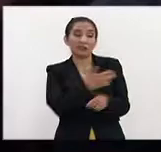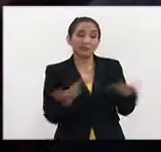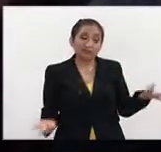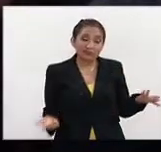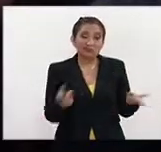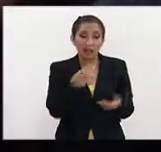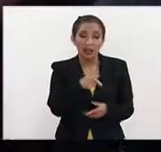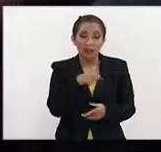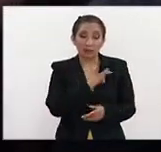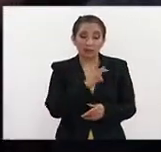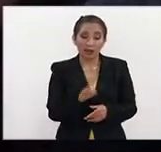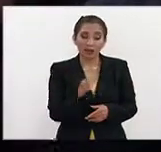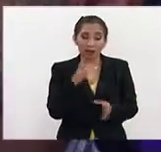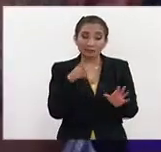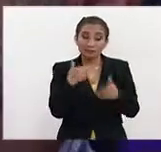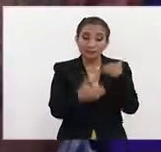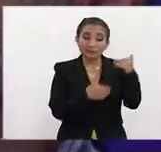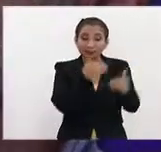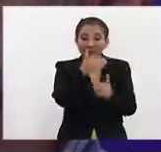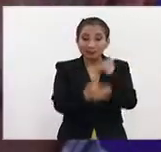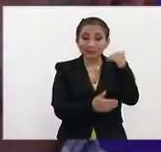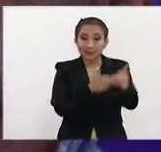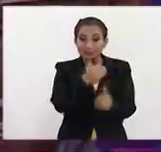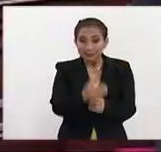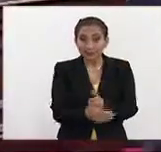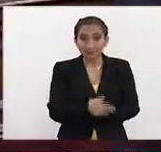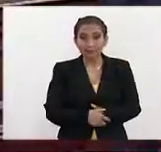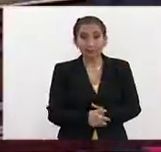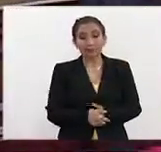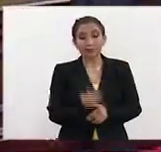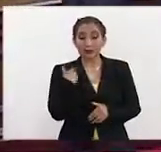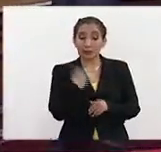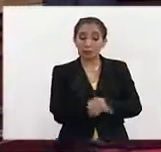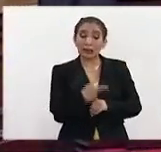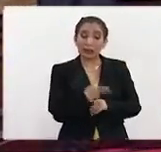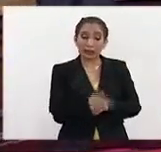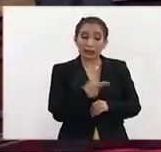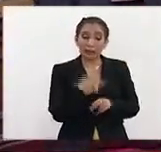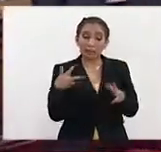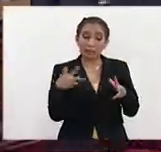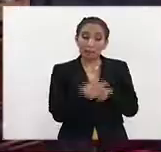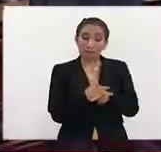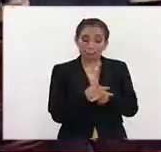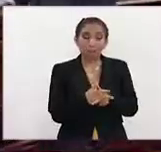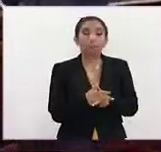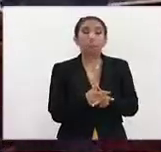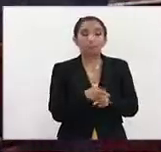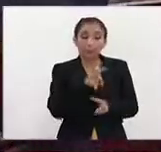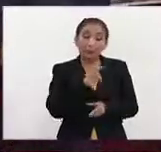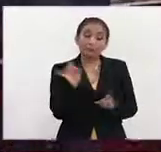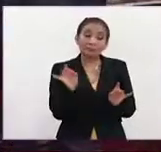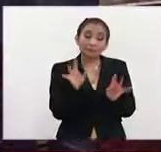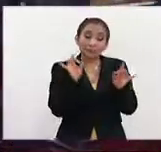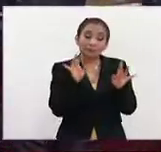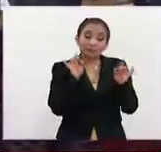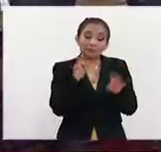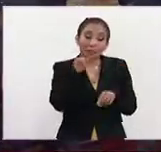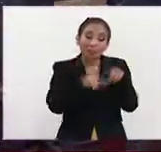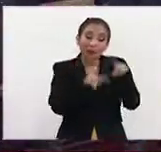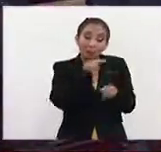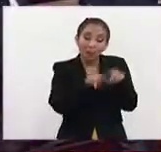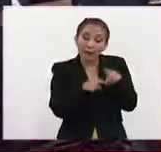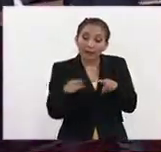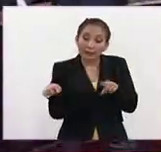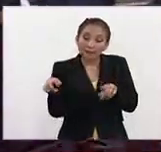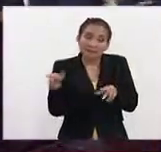que se va a transcurrir necesariamente y el riesgo de enfrentamientos está ahí. Dependerá